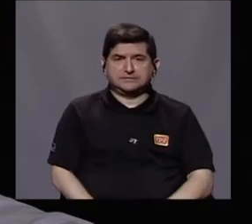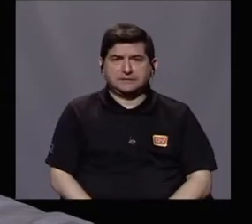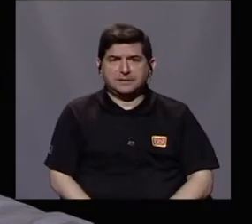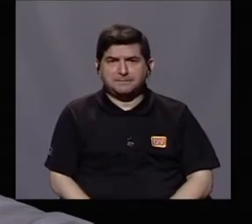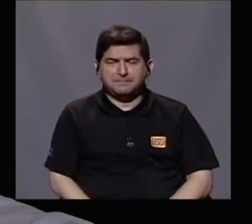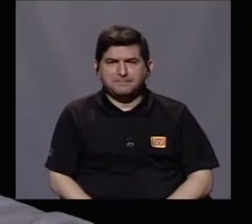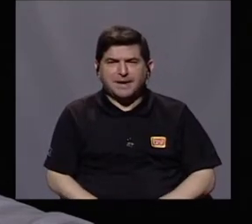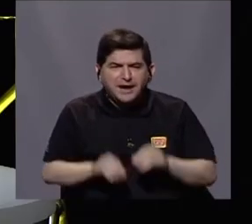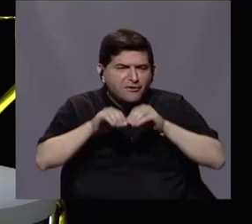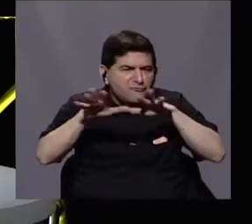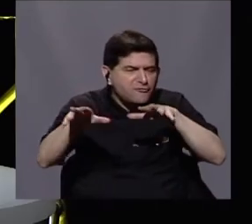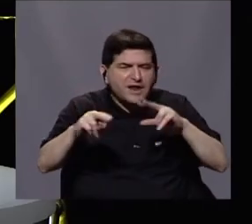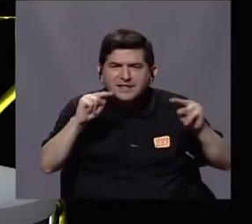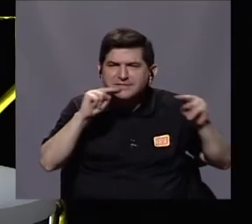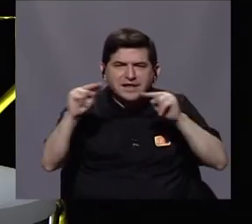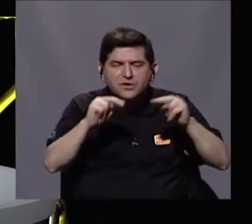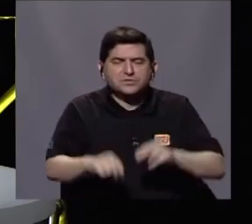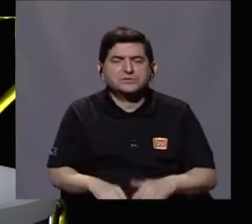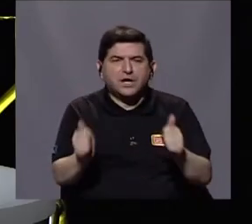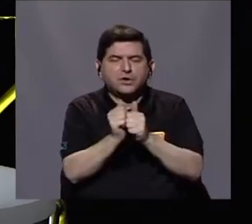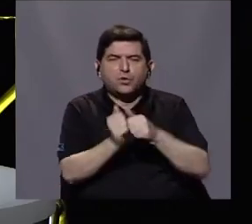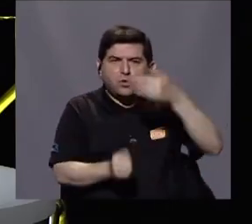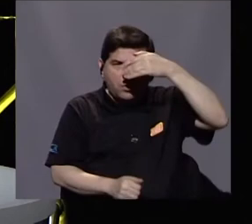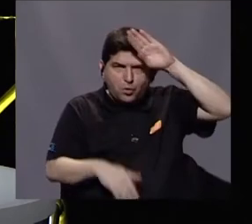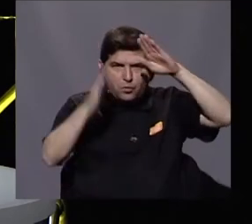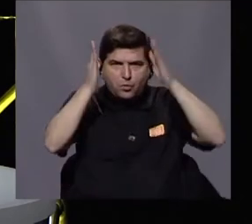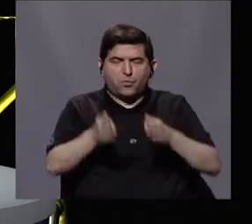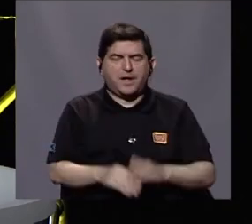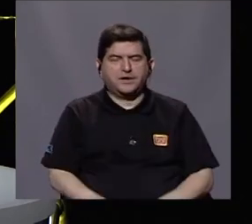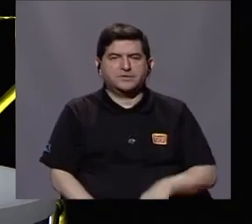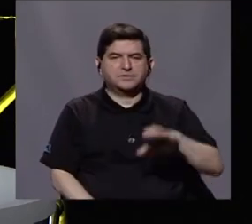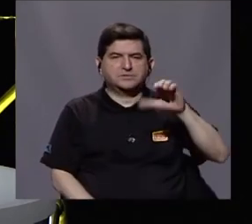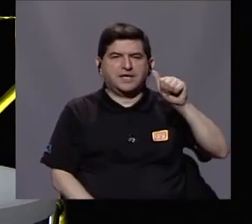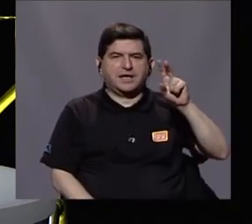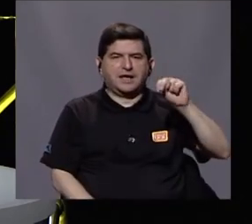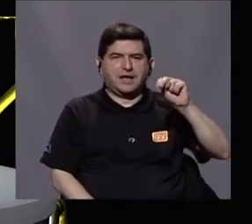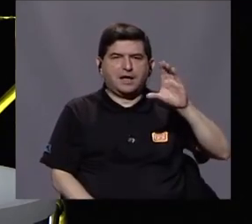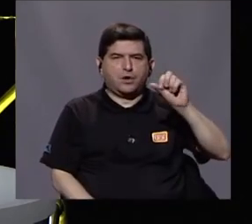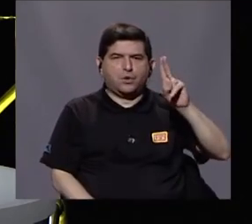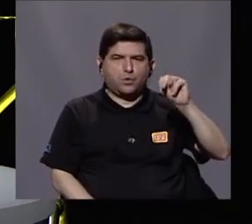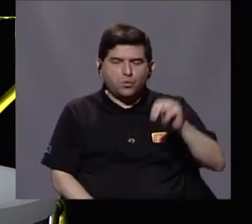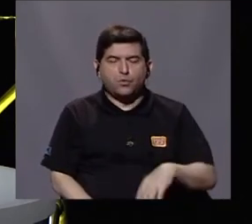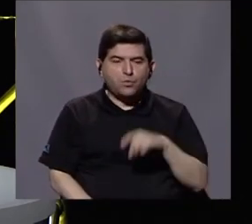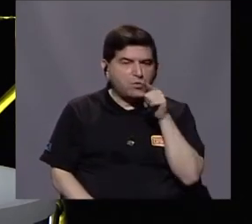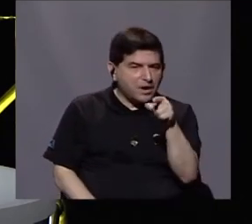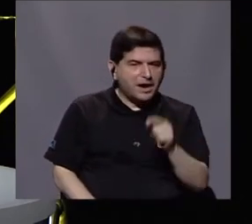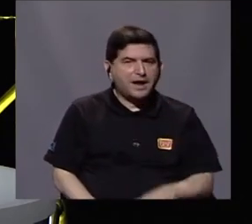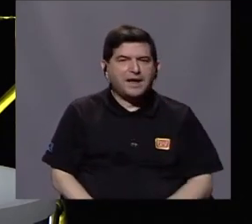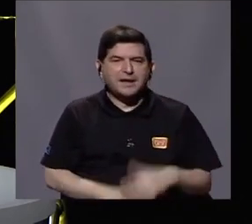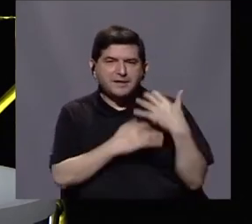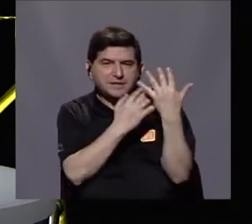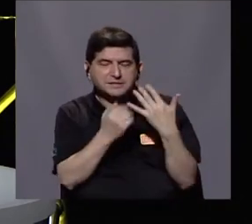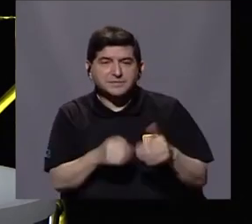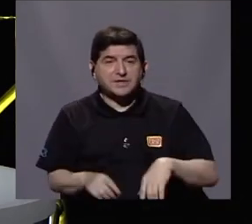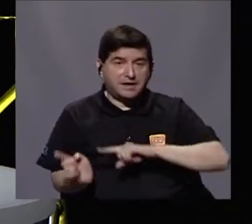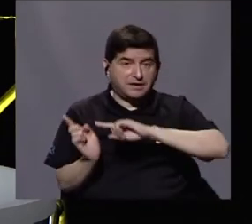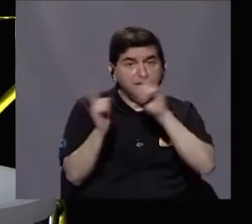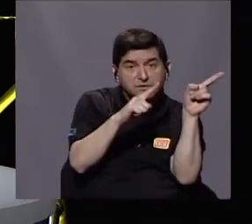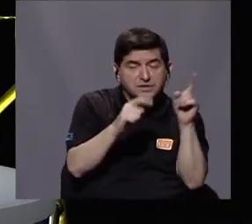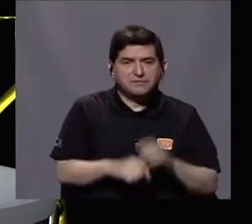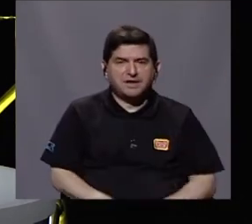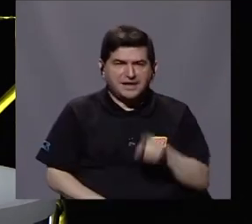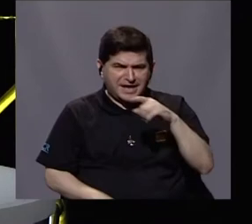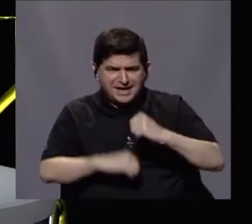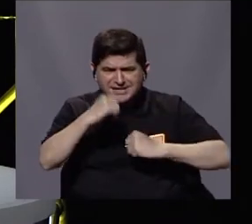redes de tráfico de cubanos que llegan a Cancún y de Cancún los suben. Es decir, estas estructuras se han intentado